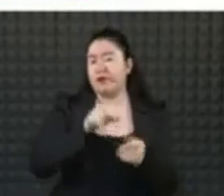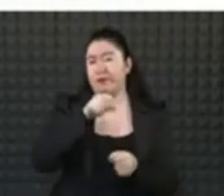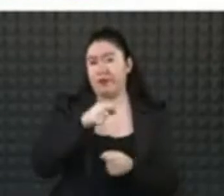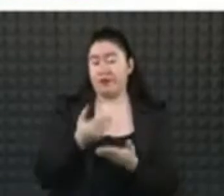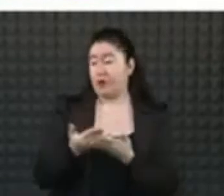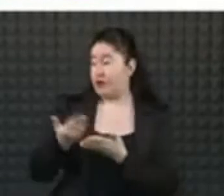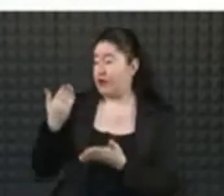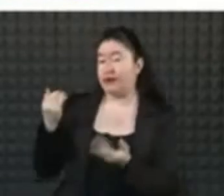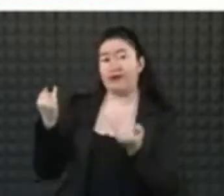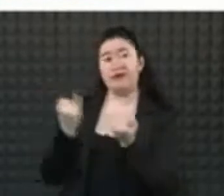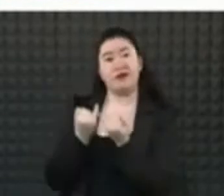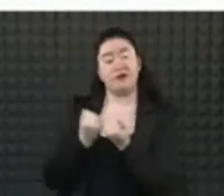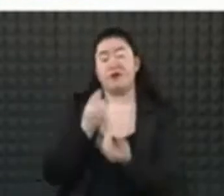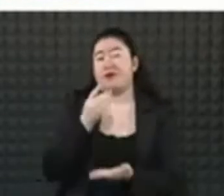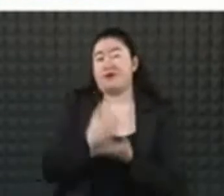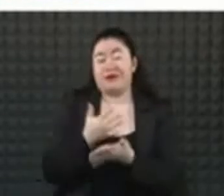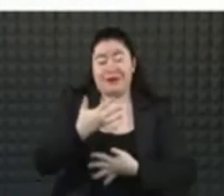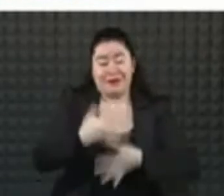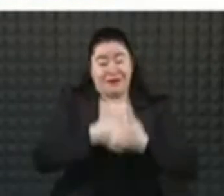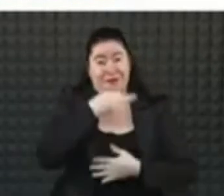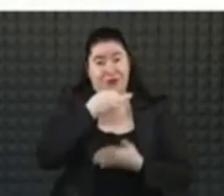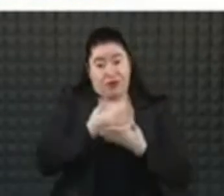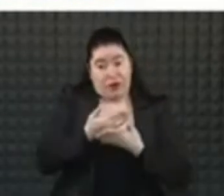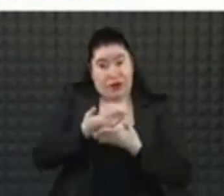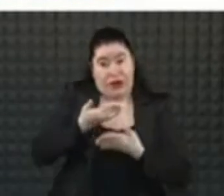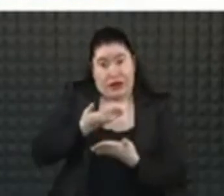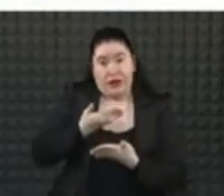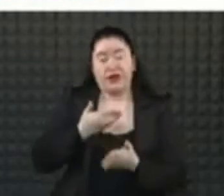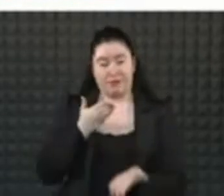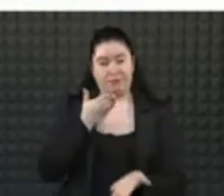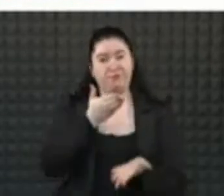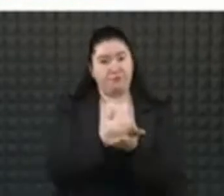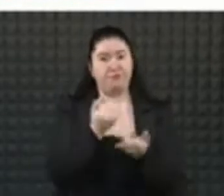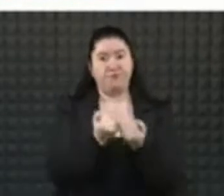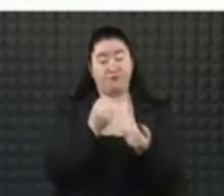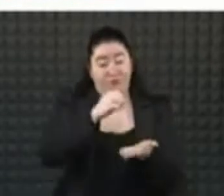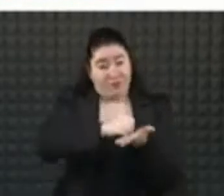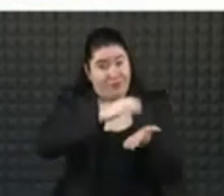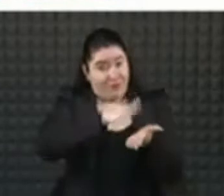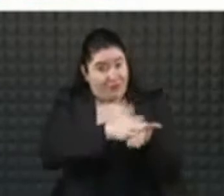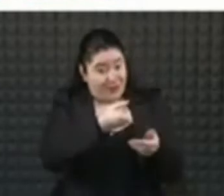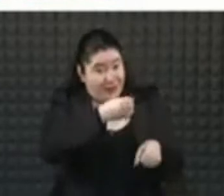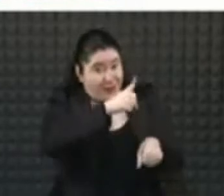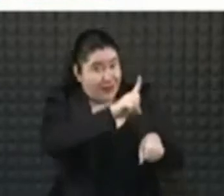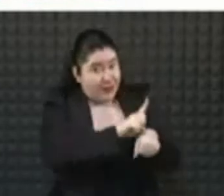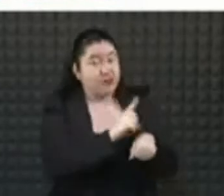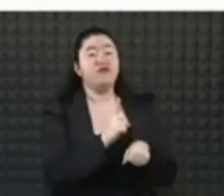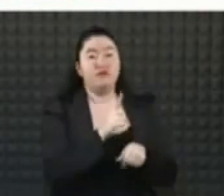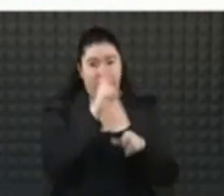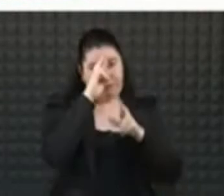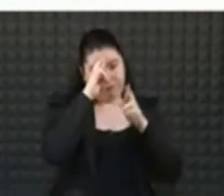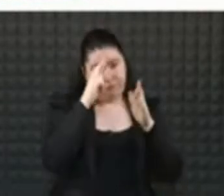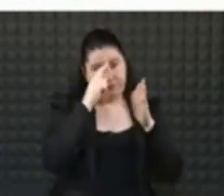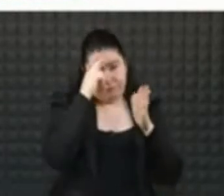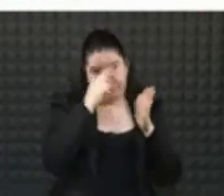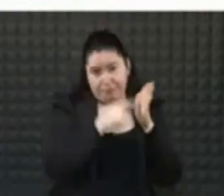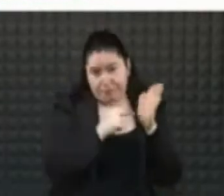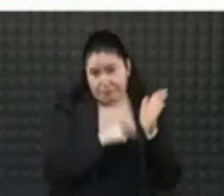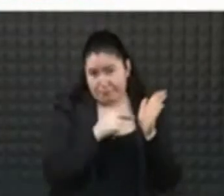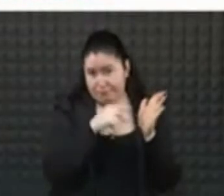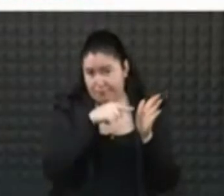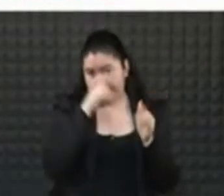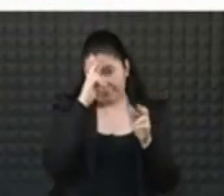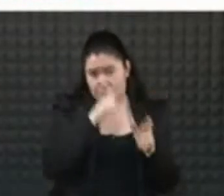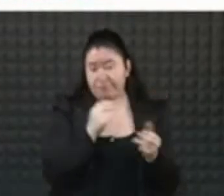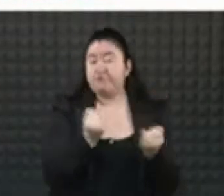a solo 15 minutos antes de su cita, respetar el día y si pierden su cita, siempre está el último día para acudir como rezagos.